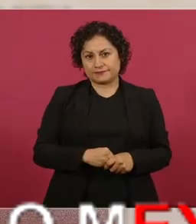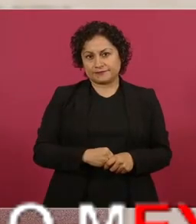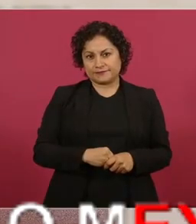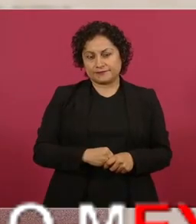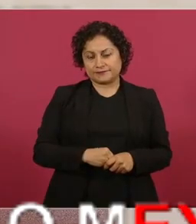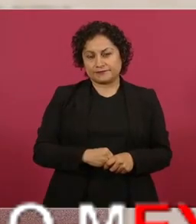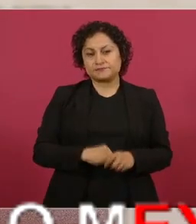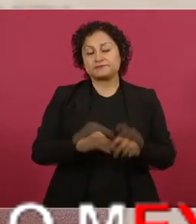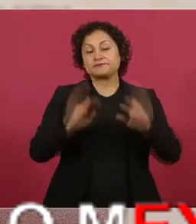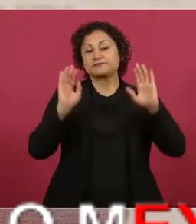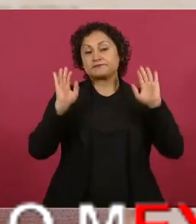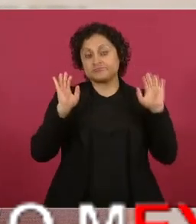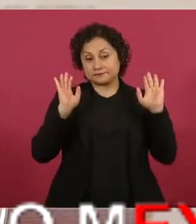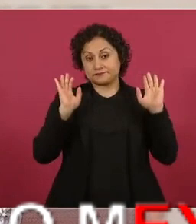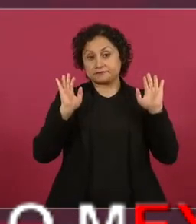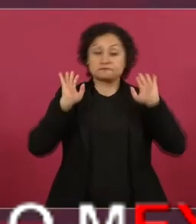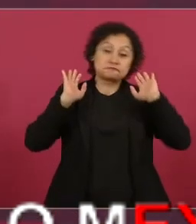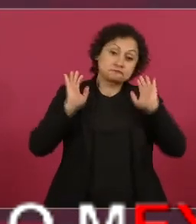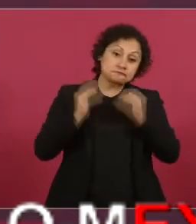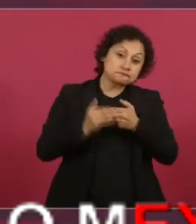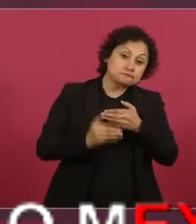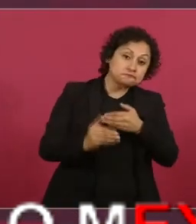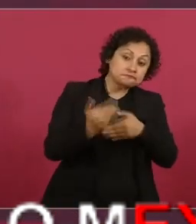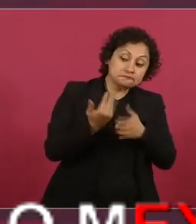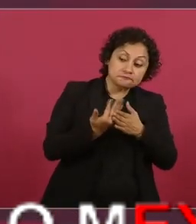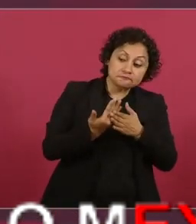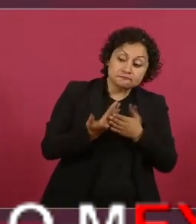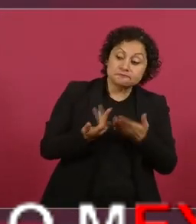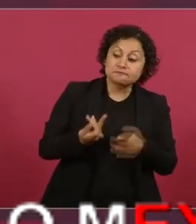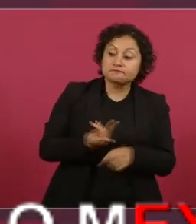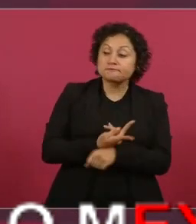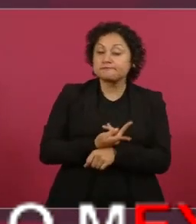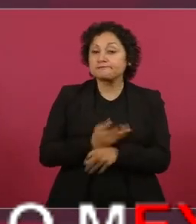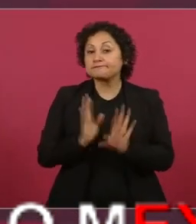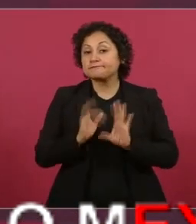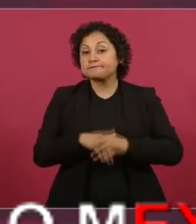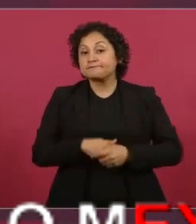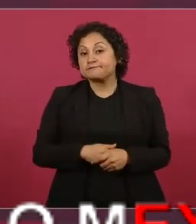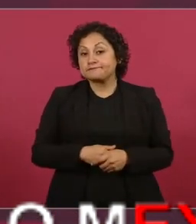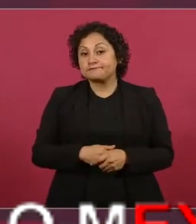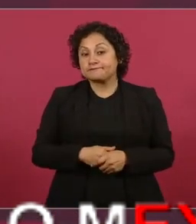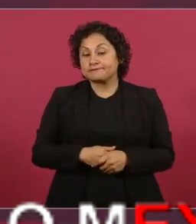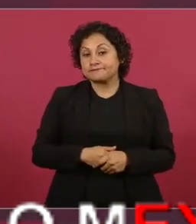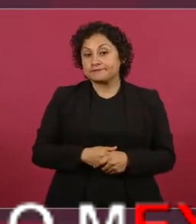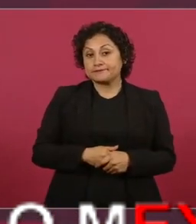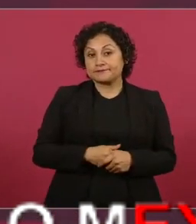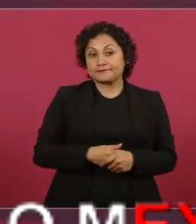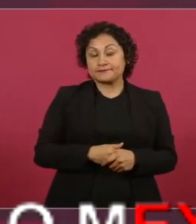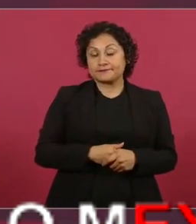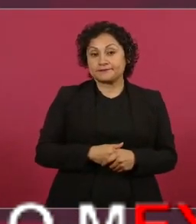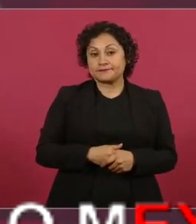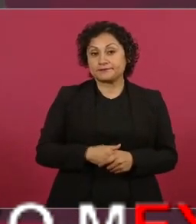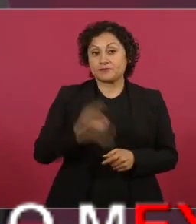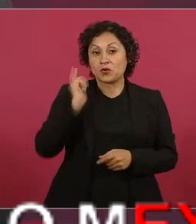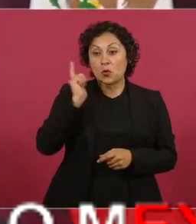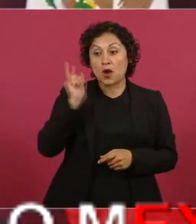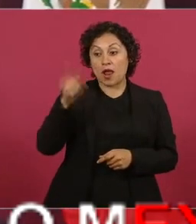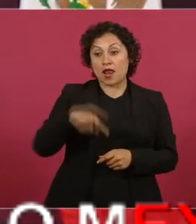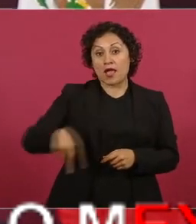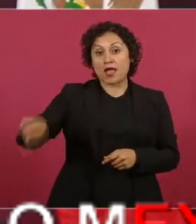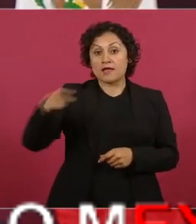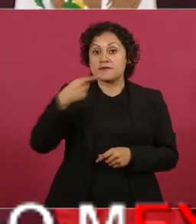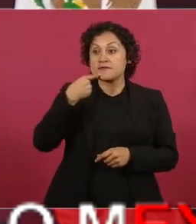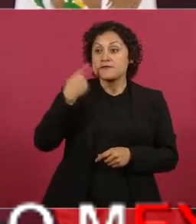pero vamos a esperar a ver qué sucede. Ojalá y resuelvan los amparos,